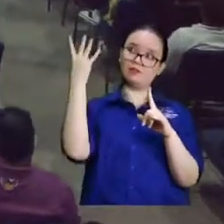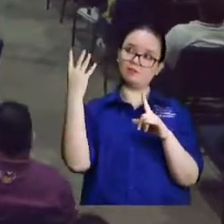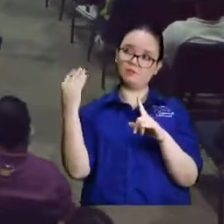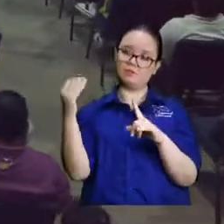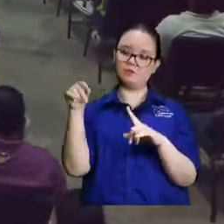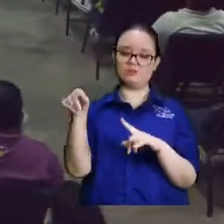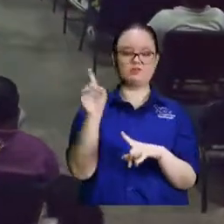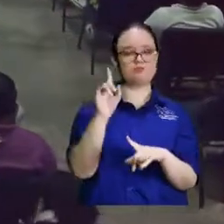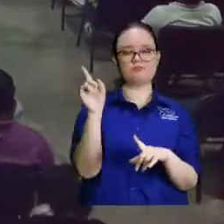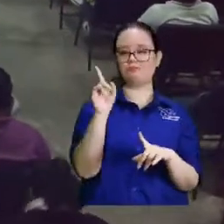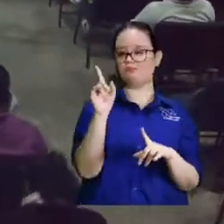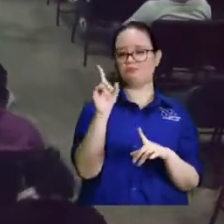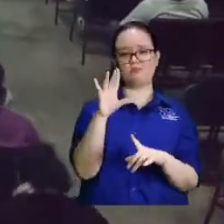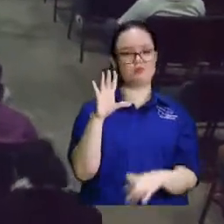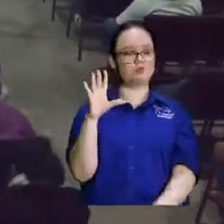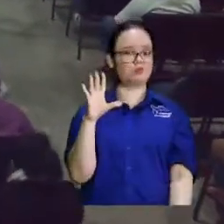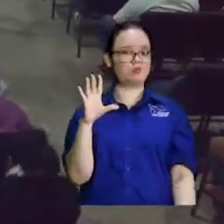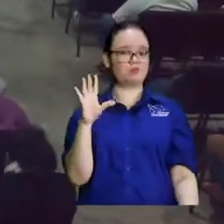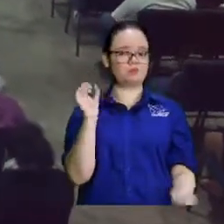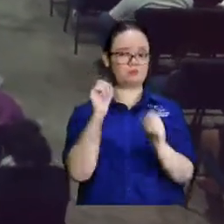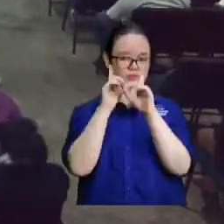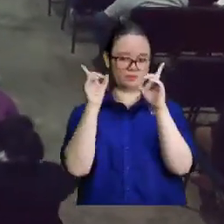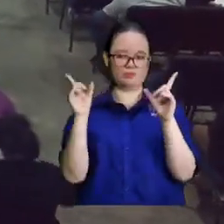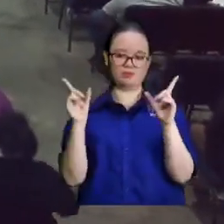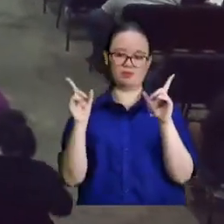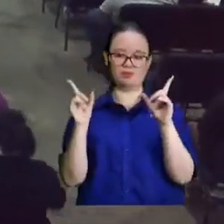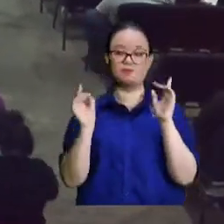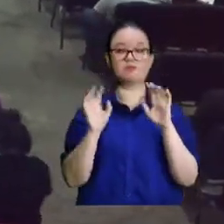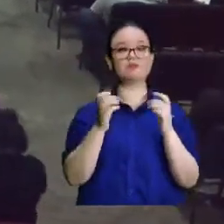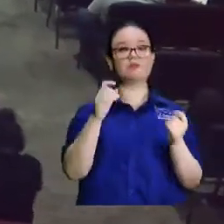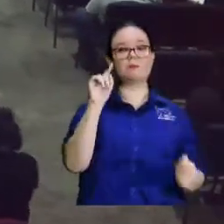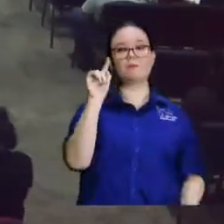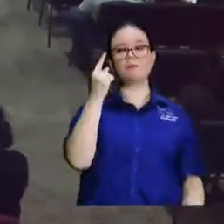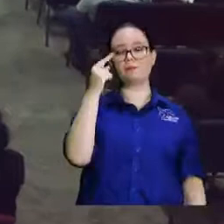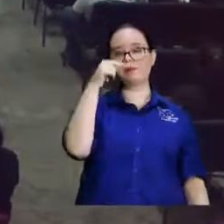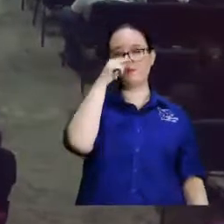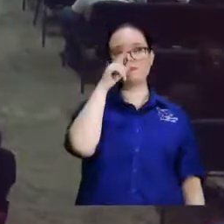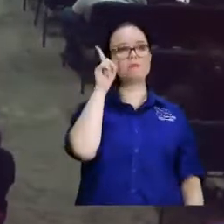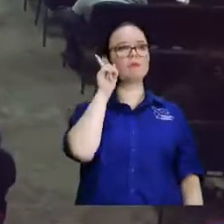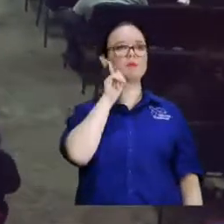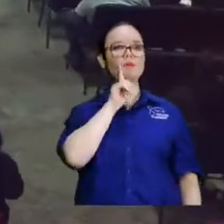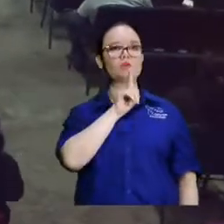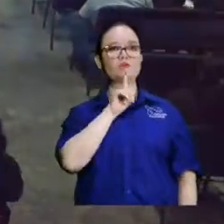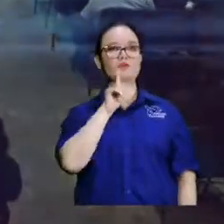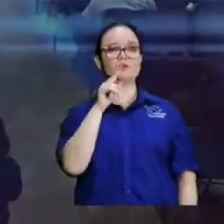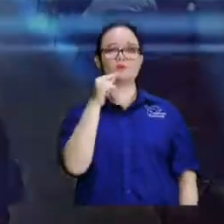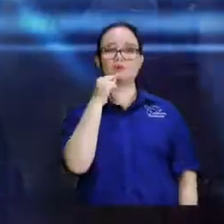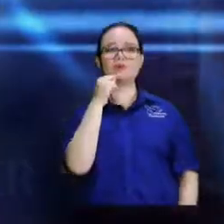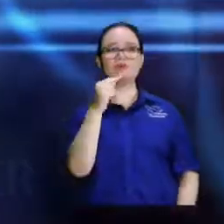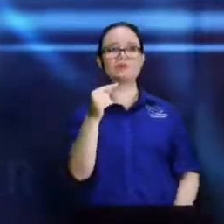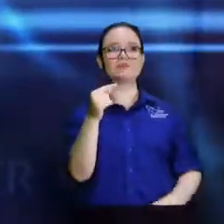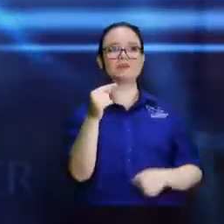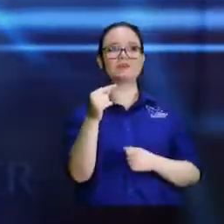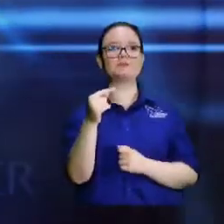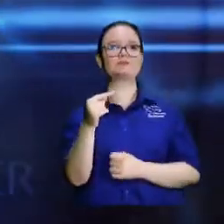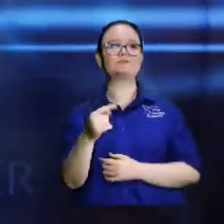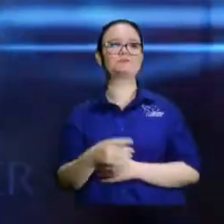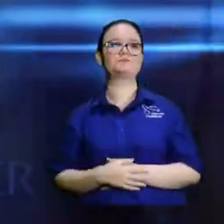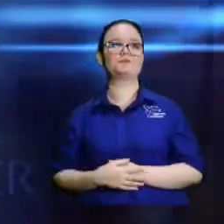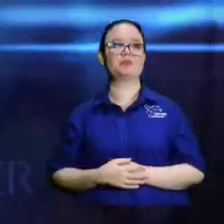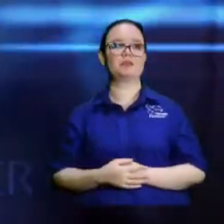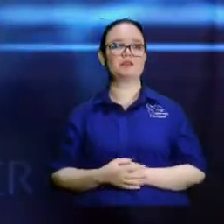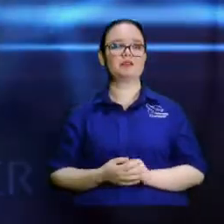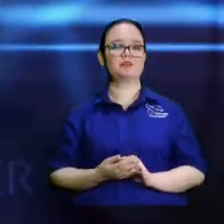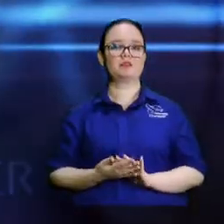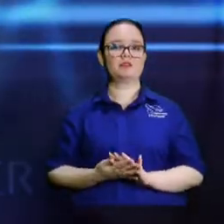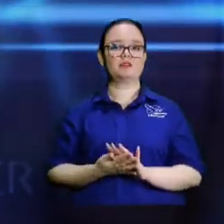amanecido. Entonces dice en 1 Timoteo capítulo 1 versículo 3 hay dos versículos en el Nuevo Testamento que habla de doctrinas